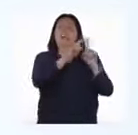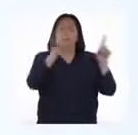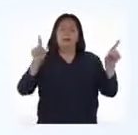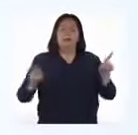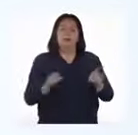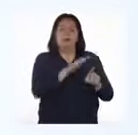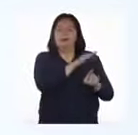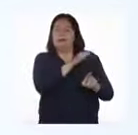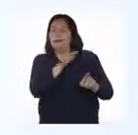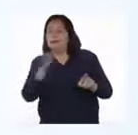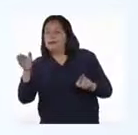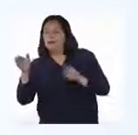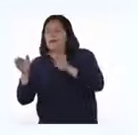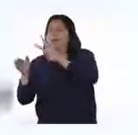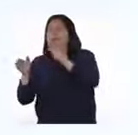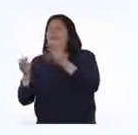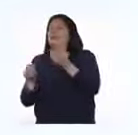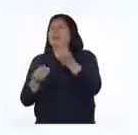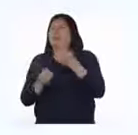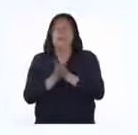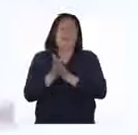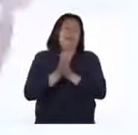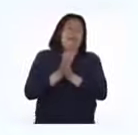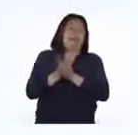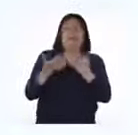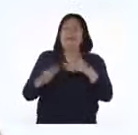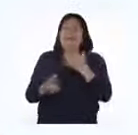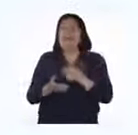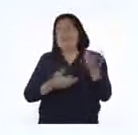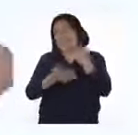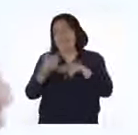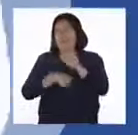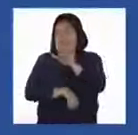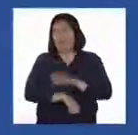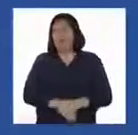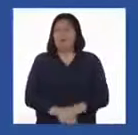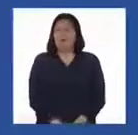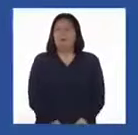tabla hasta llegar a 40. ¡Genial! Ahora regresamos.